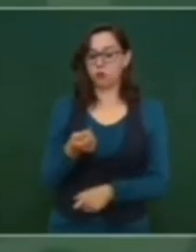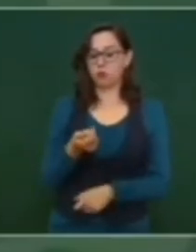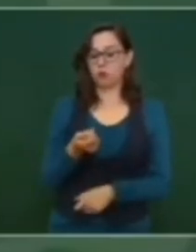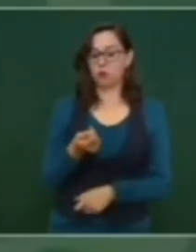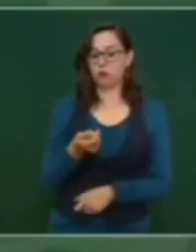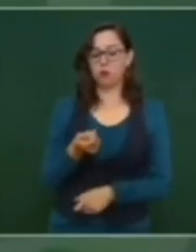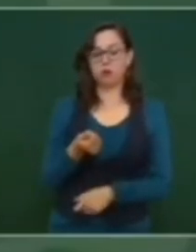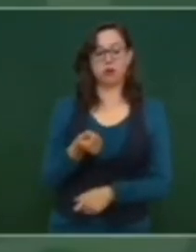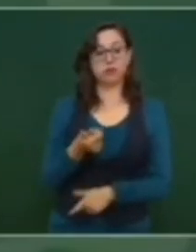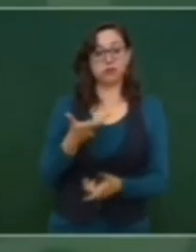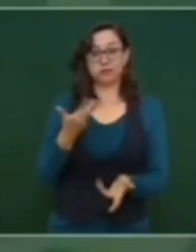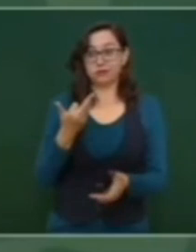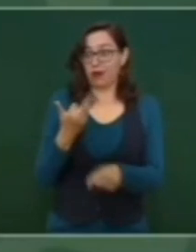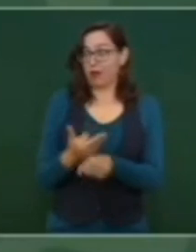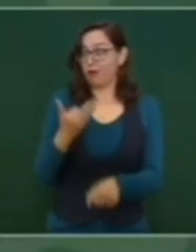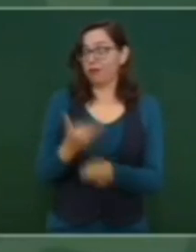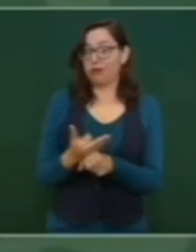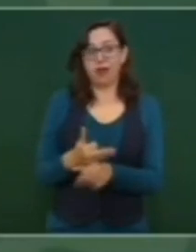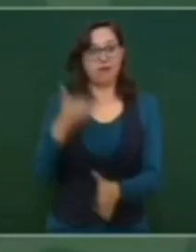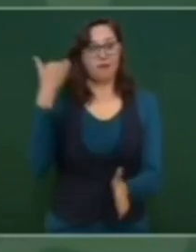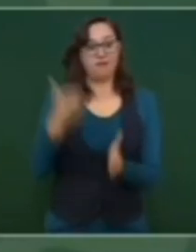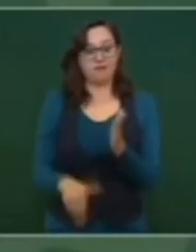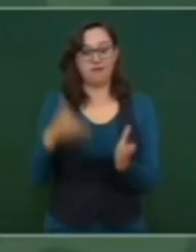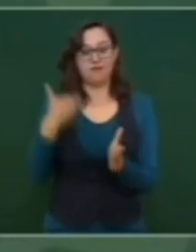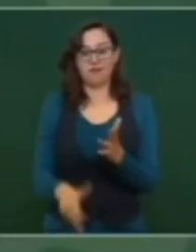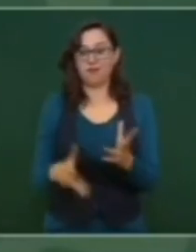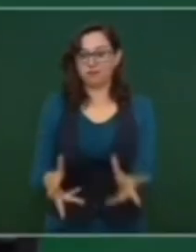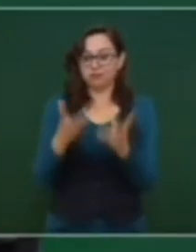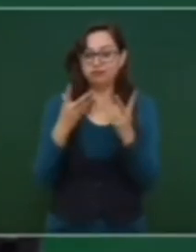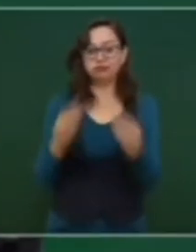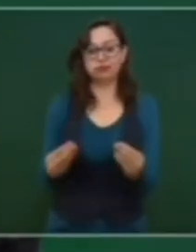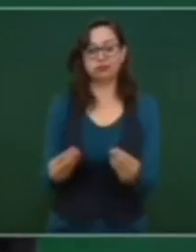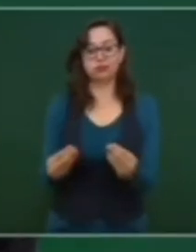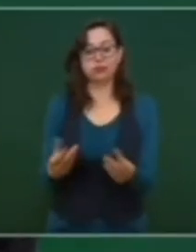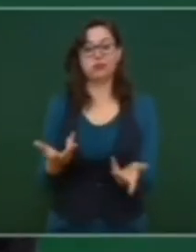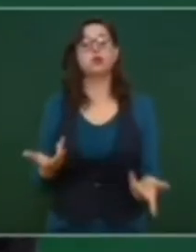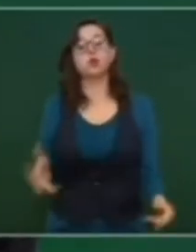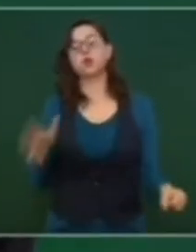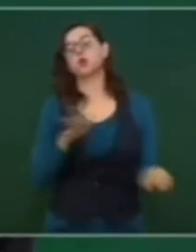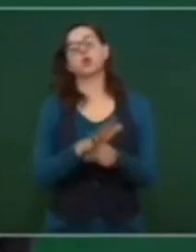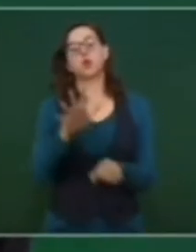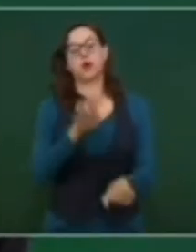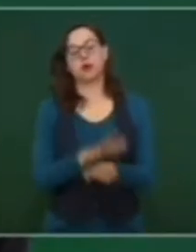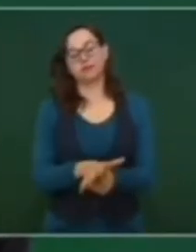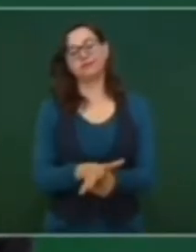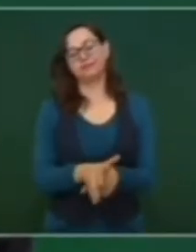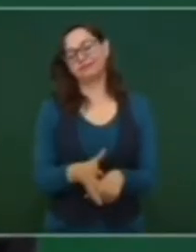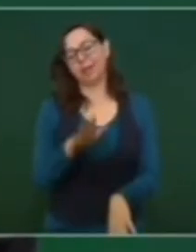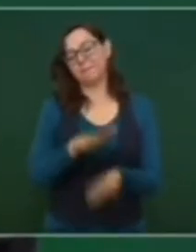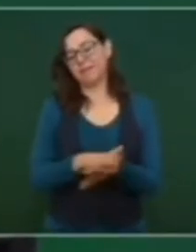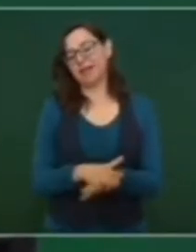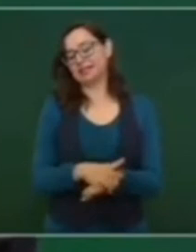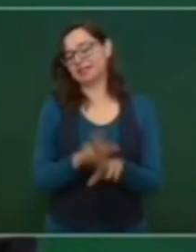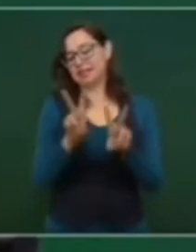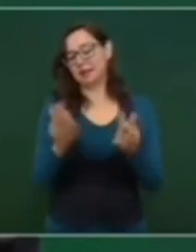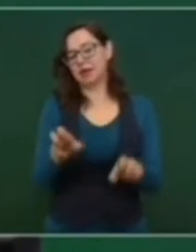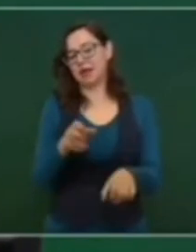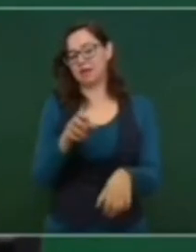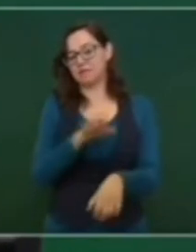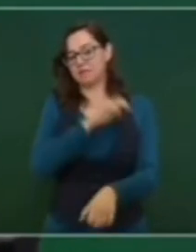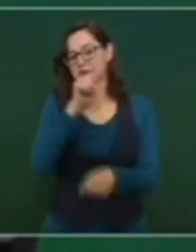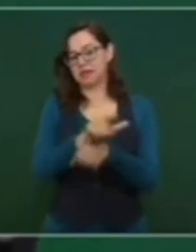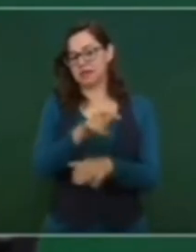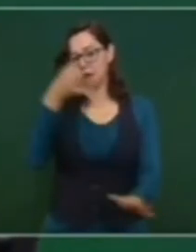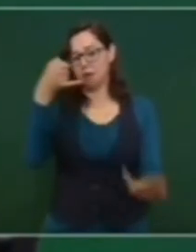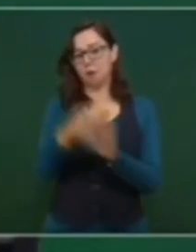déficit mayor, como ya lo señalaba mi maestro también en las diapositivas, es en médicas y médicos especialistas. Hay especialidades,